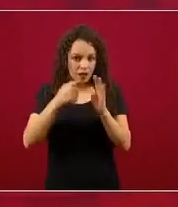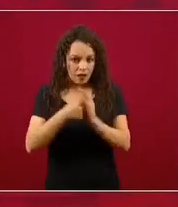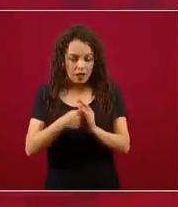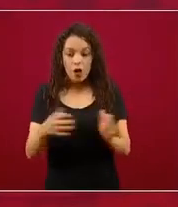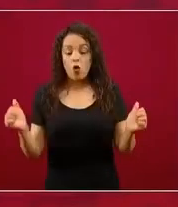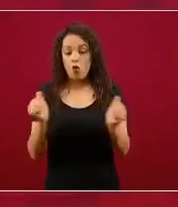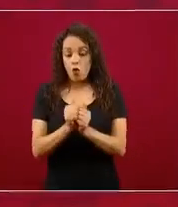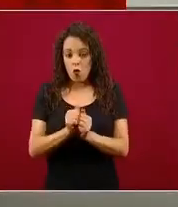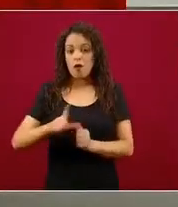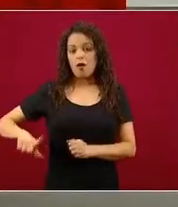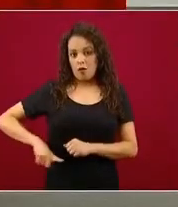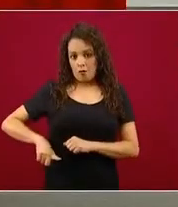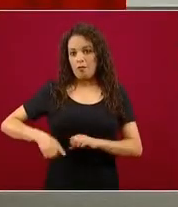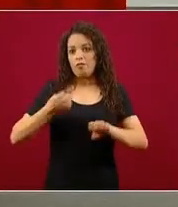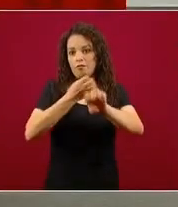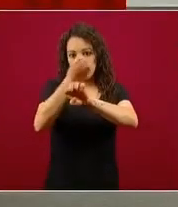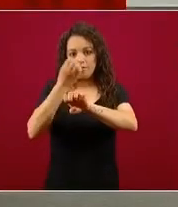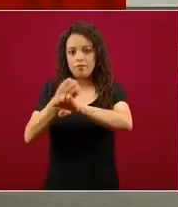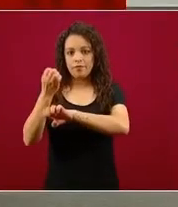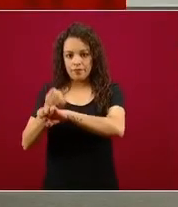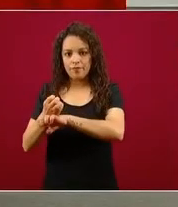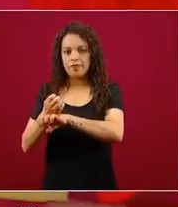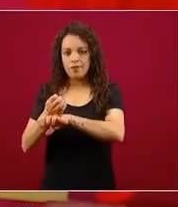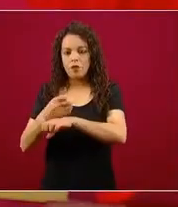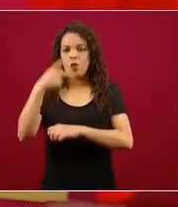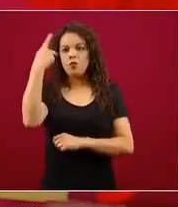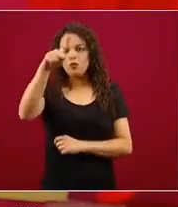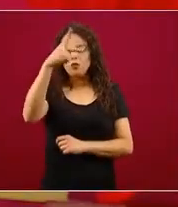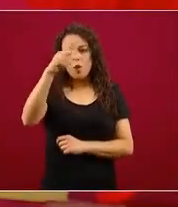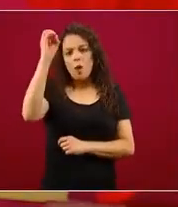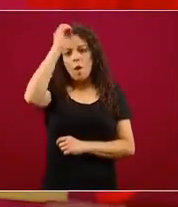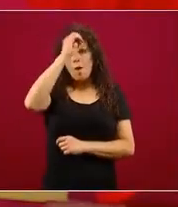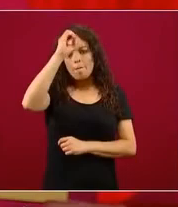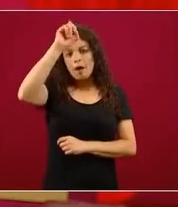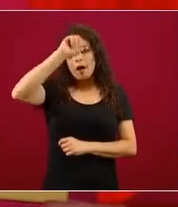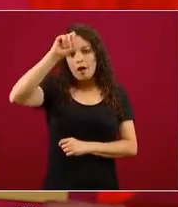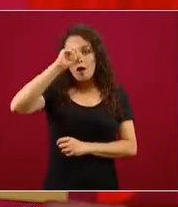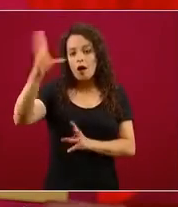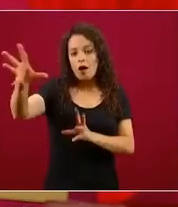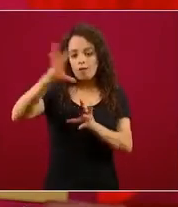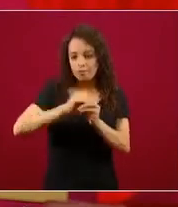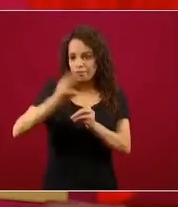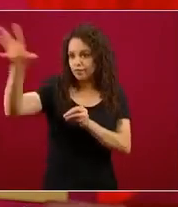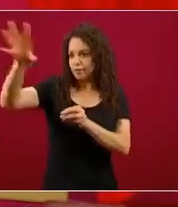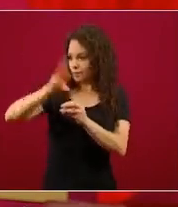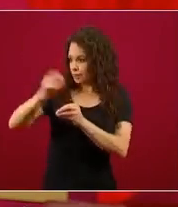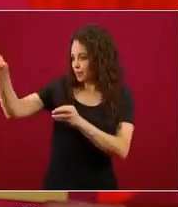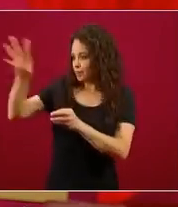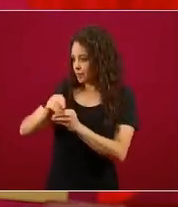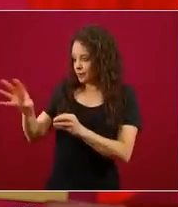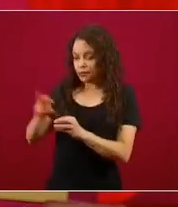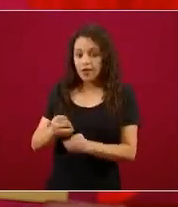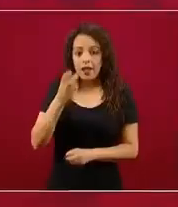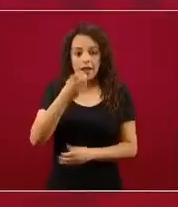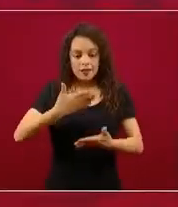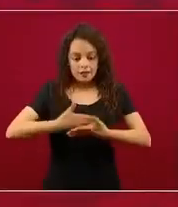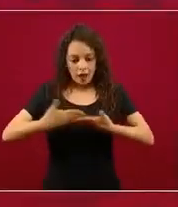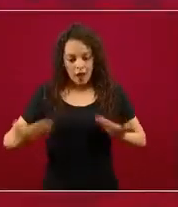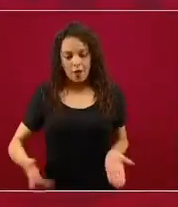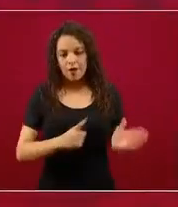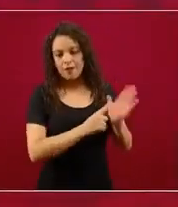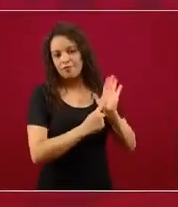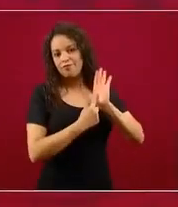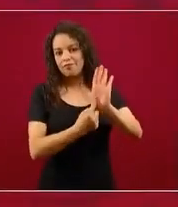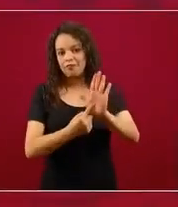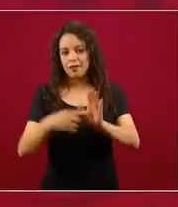incorporamos sugerencias de los gobiernos estatales y arribamos al semáforo que en este momento estamos presentando